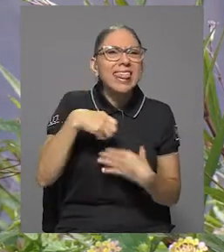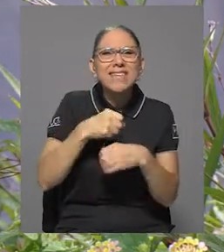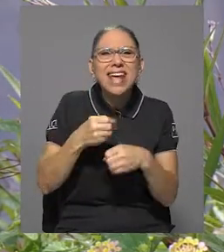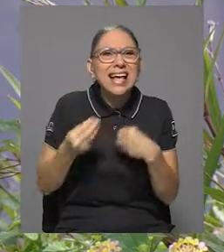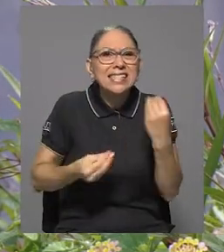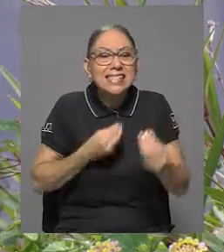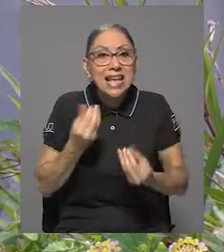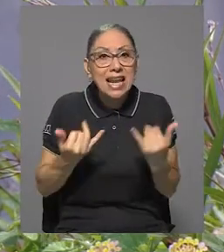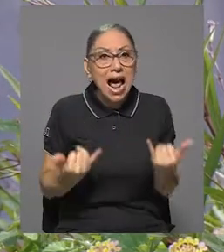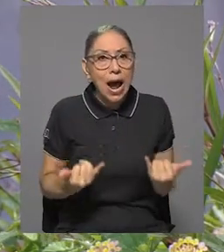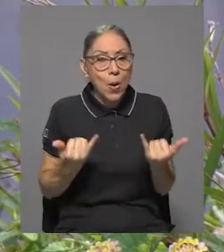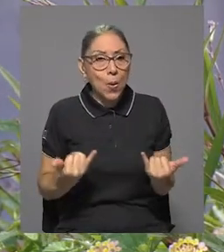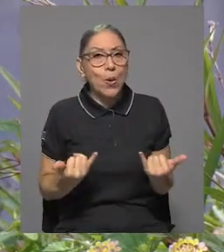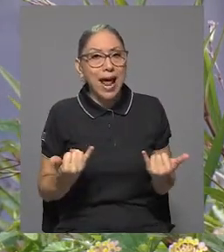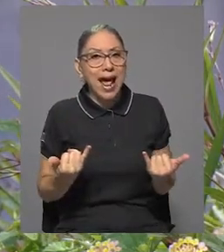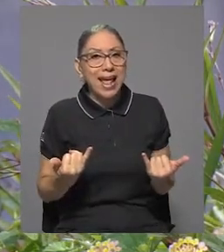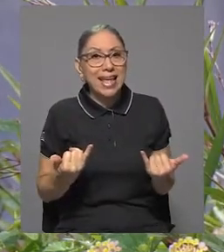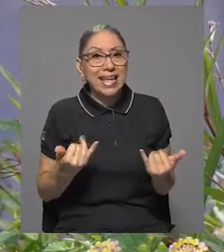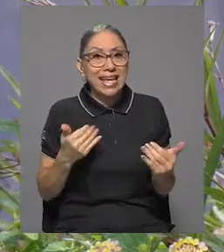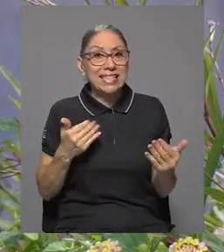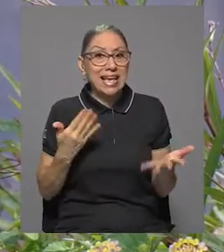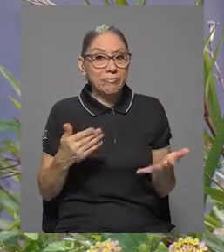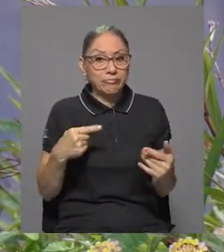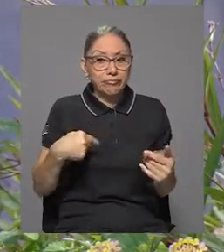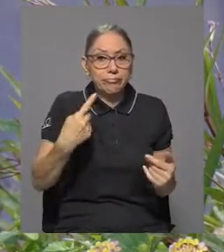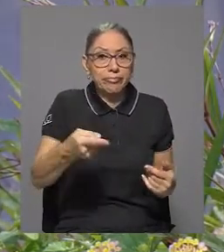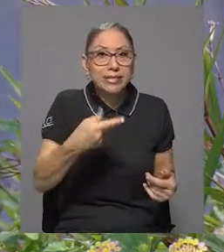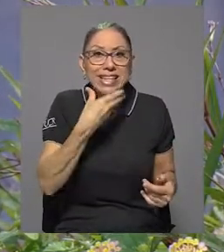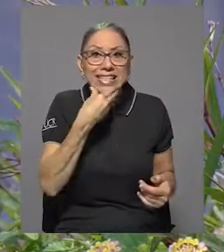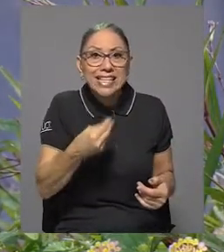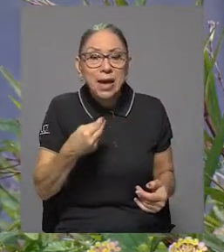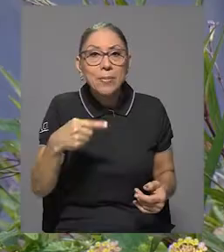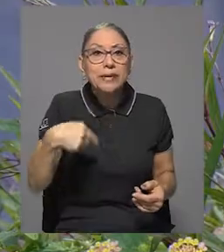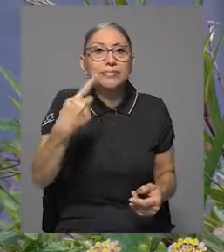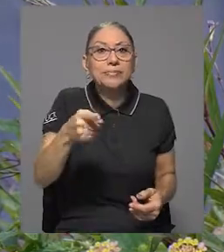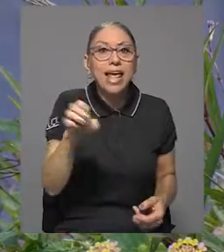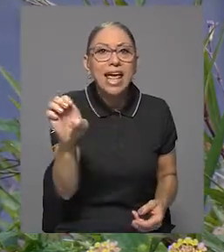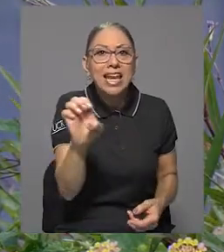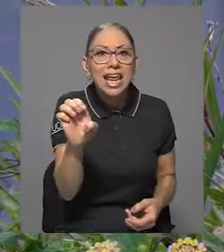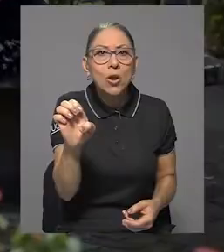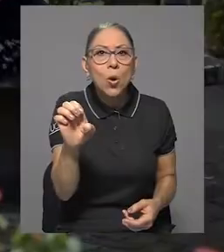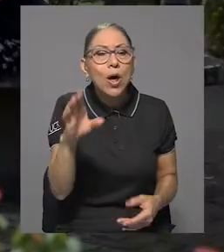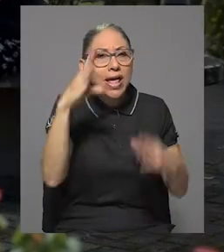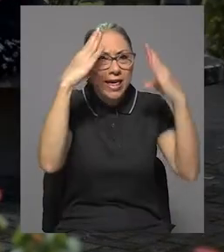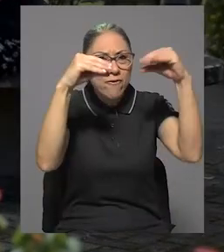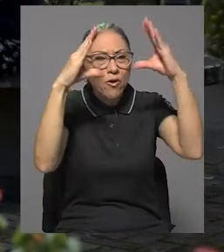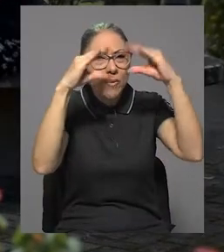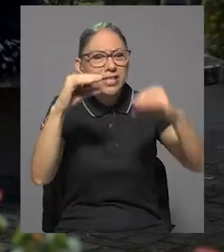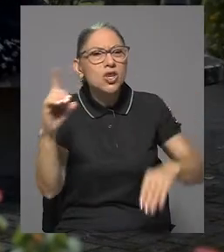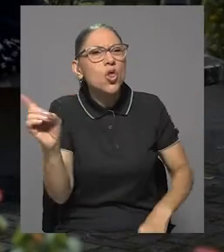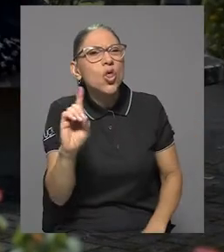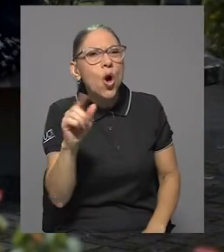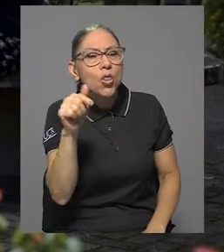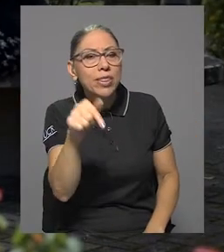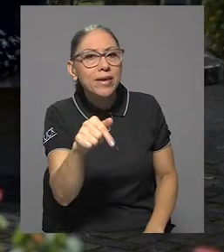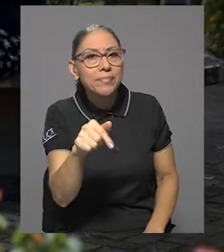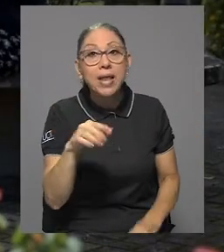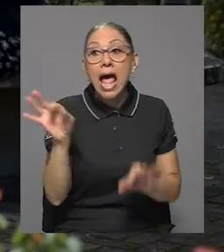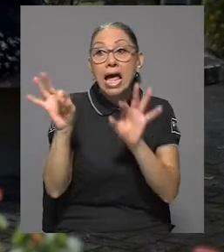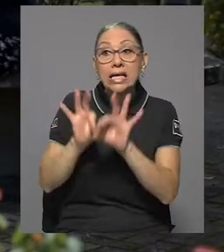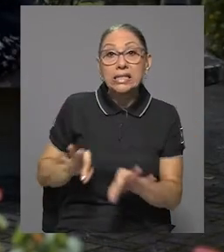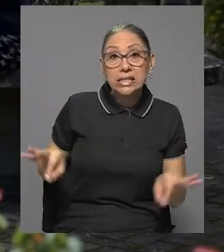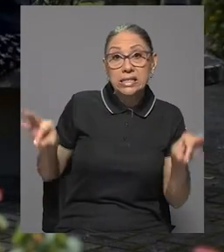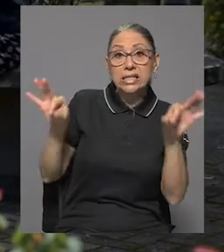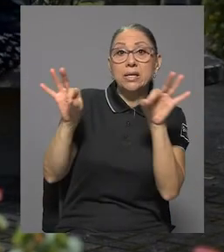¿qué deben hacer ya para cerrar la entrevista ahora que vamos para diciembre, enero? ¿Dónde deben de buscar la información?